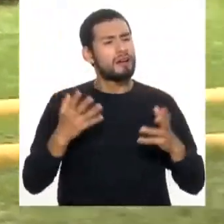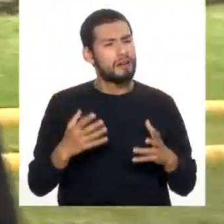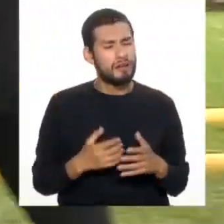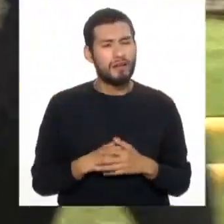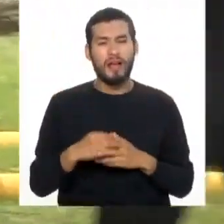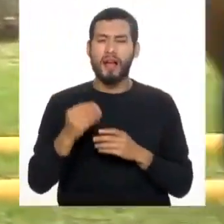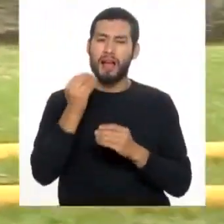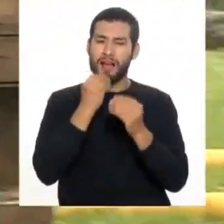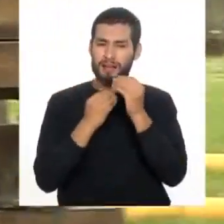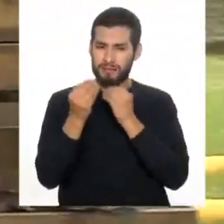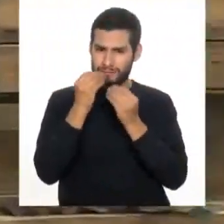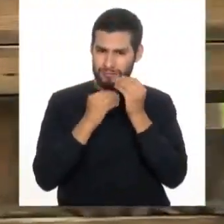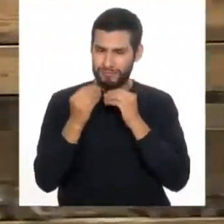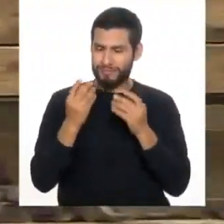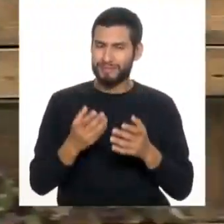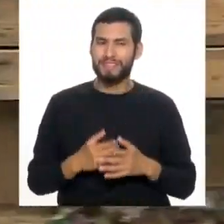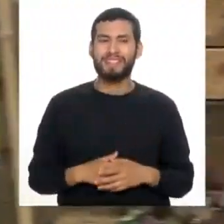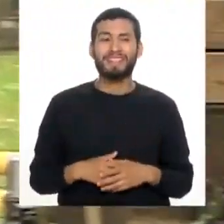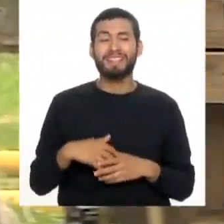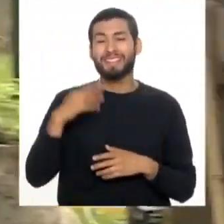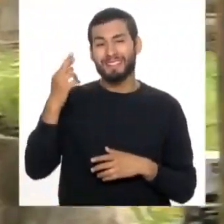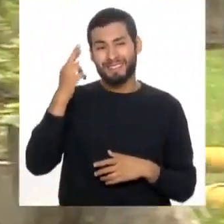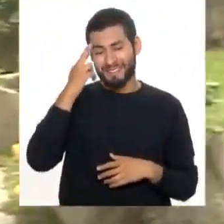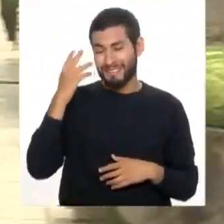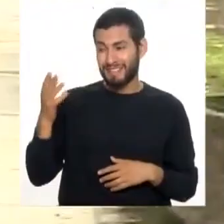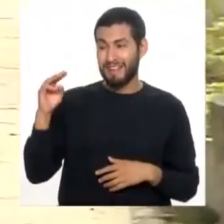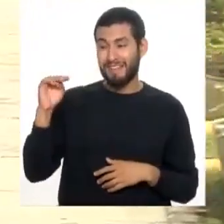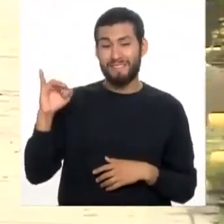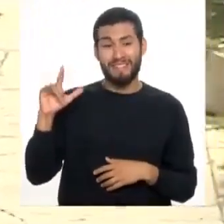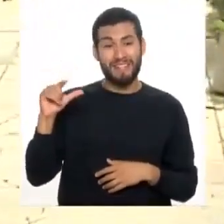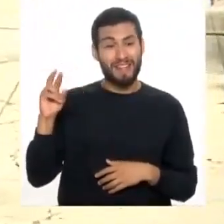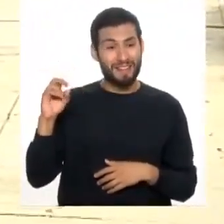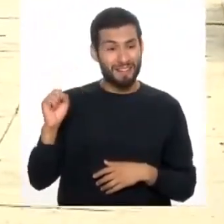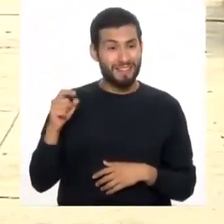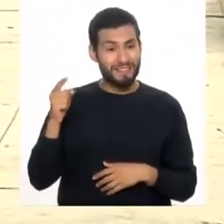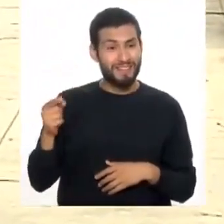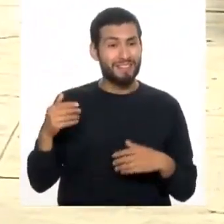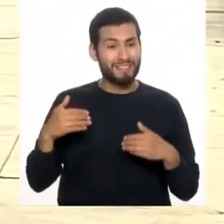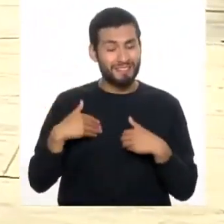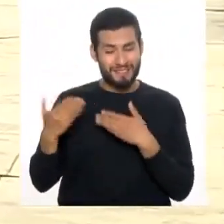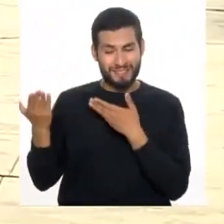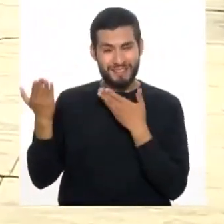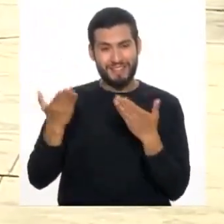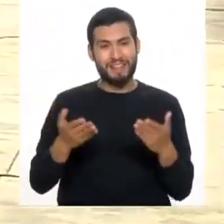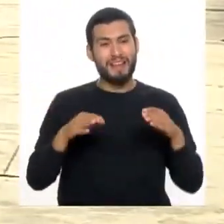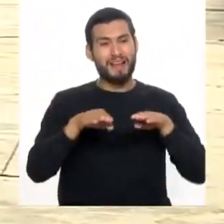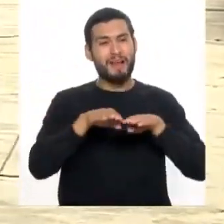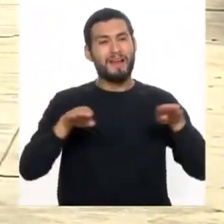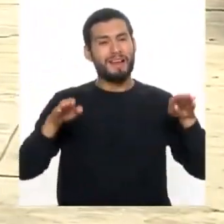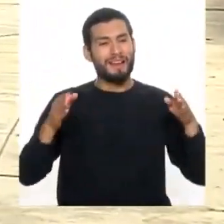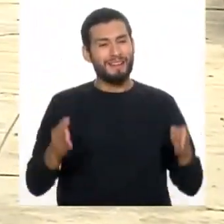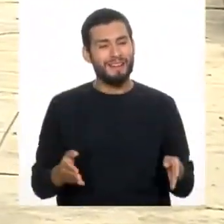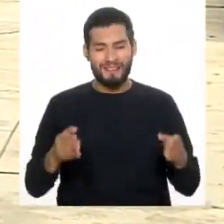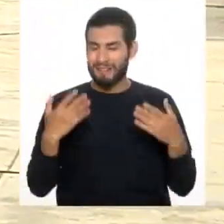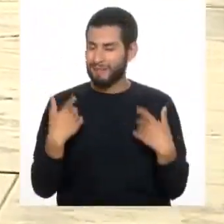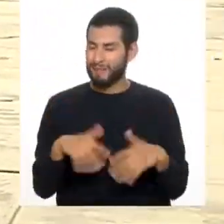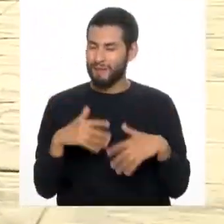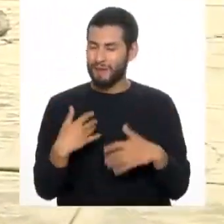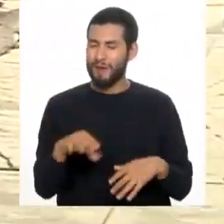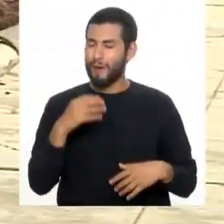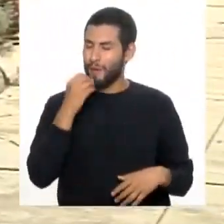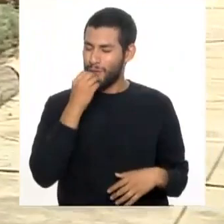la alimentación. Y para ello, Milagros, nos ha preparado una mesa espectacular.